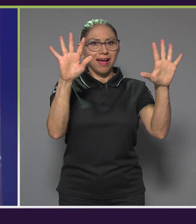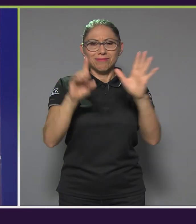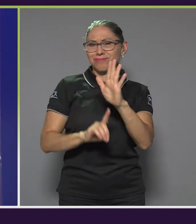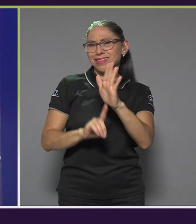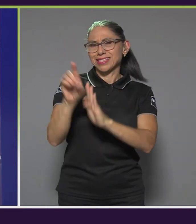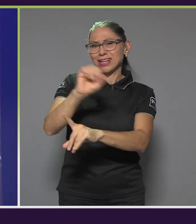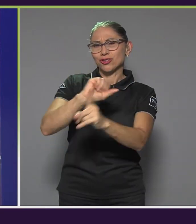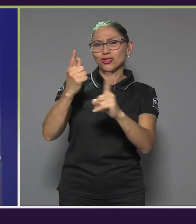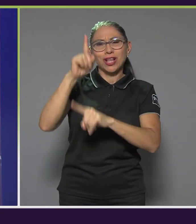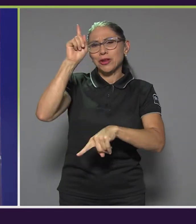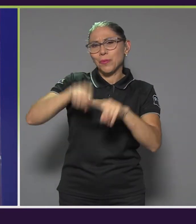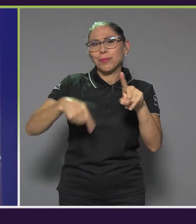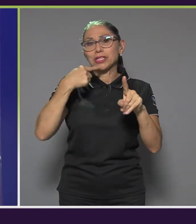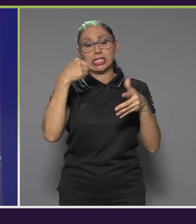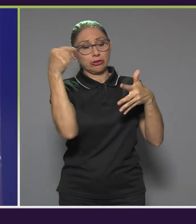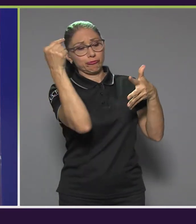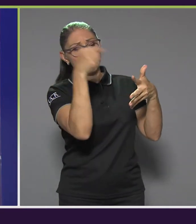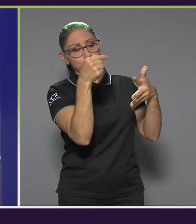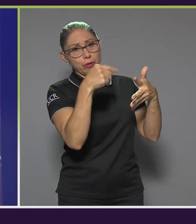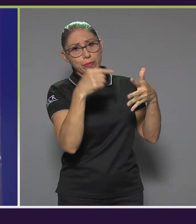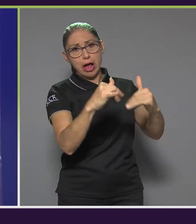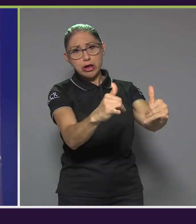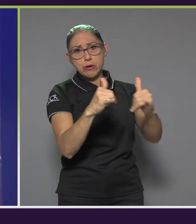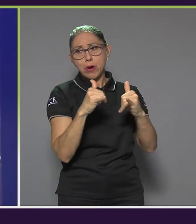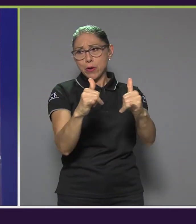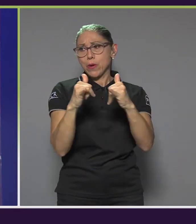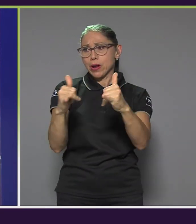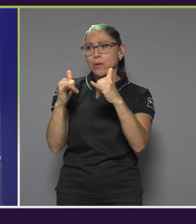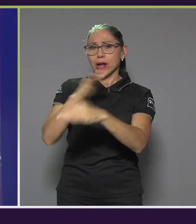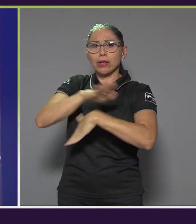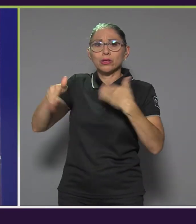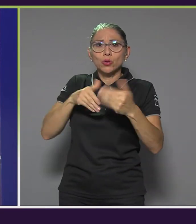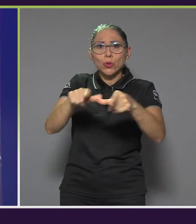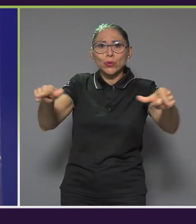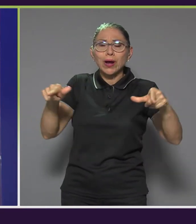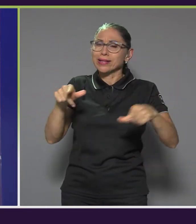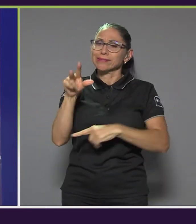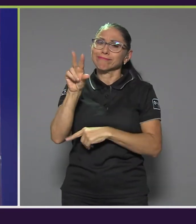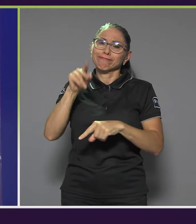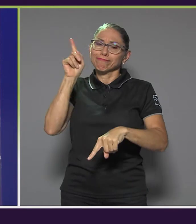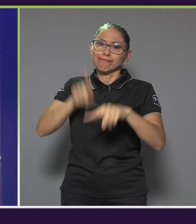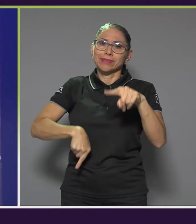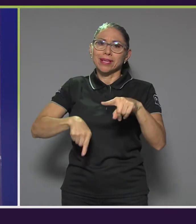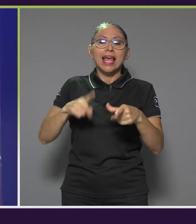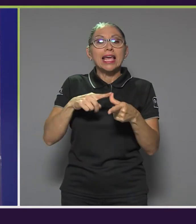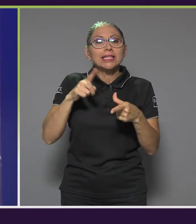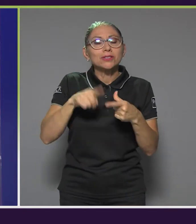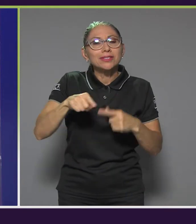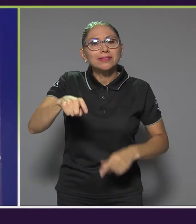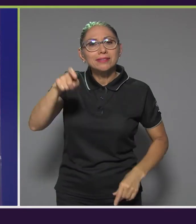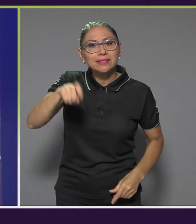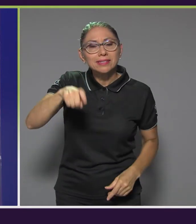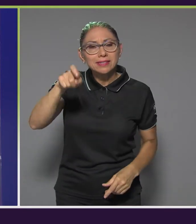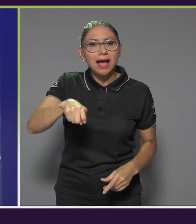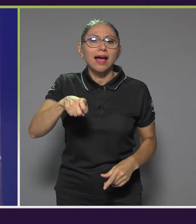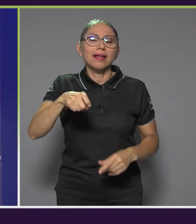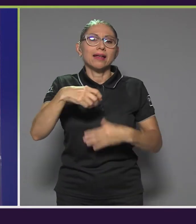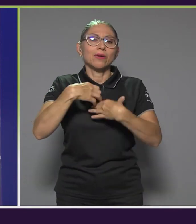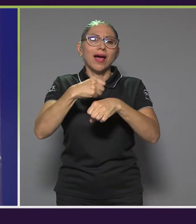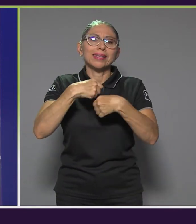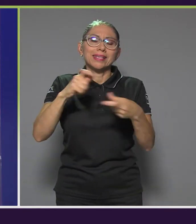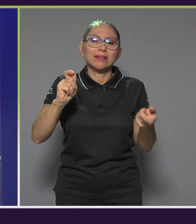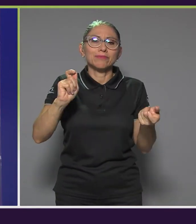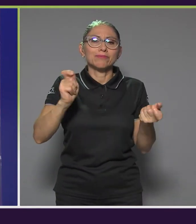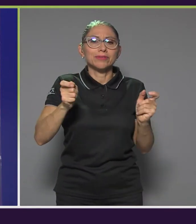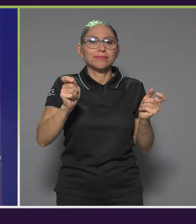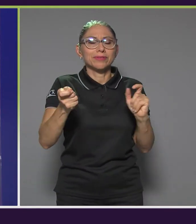receta y la vamos a aplicar estandarizada en todos los lugares. Entonces, sí ha sido necesario, digamos, hacer los ajustes